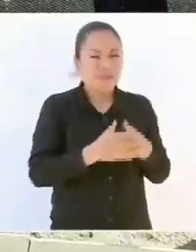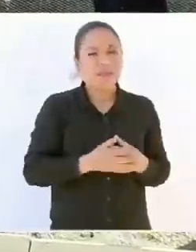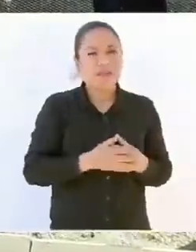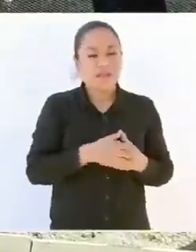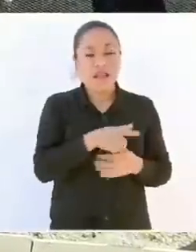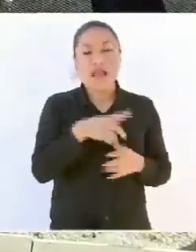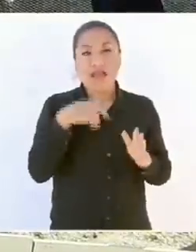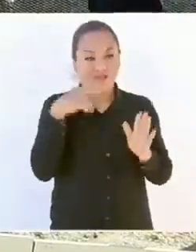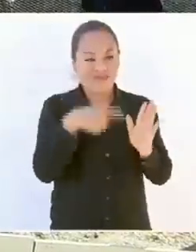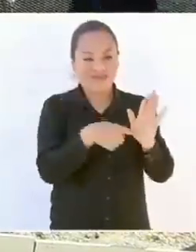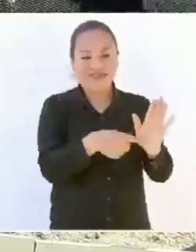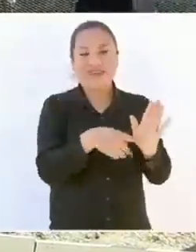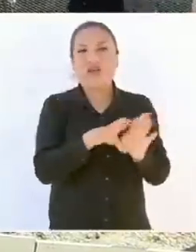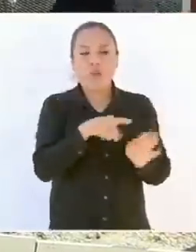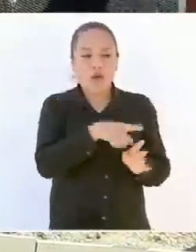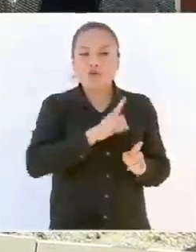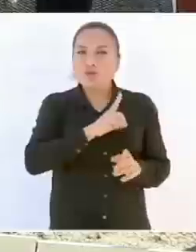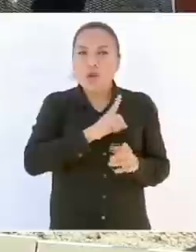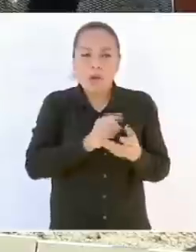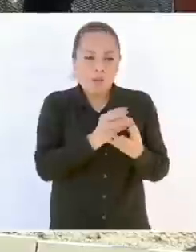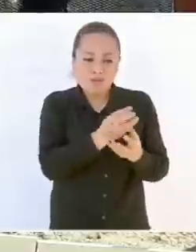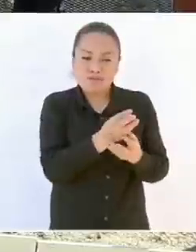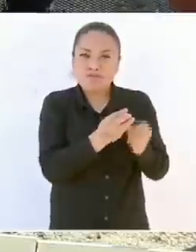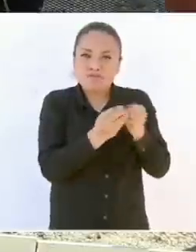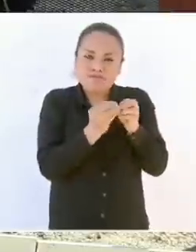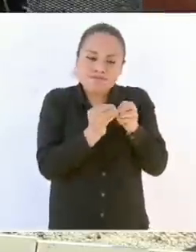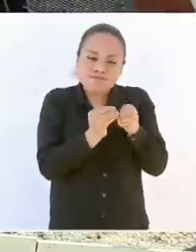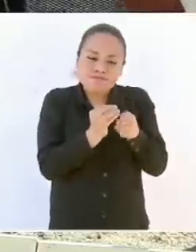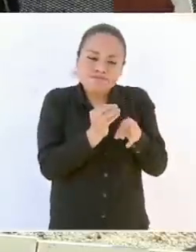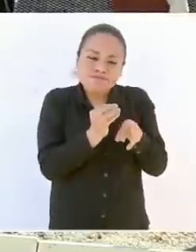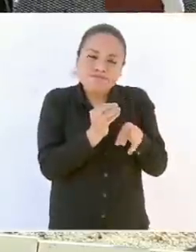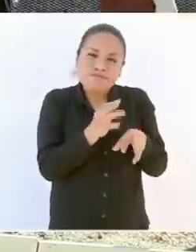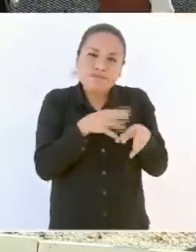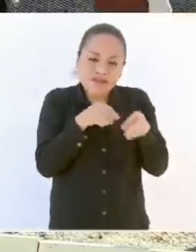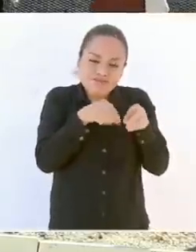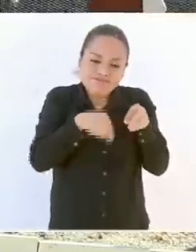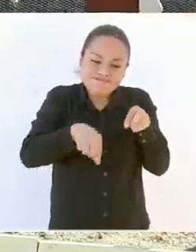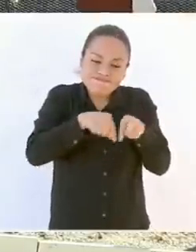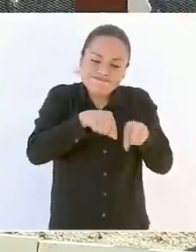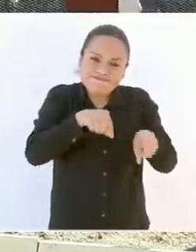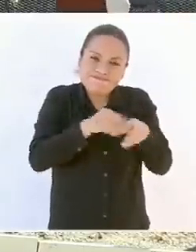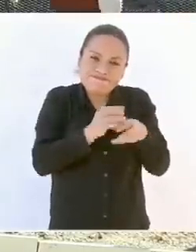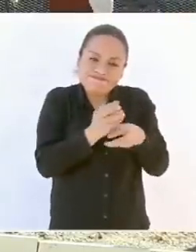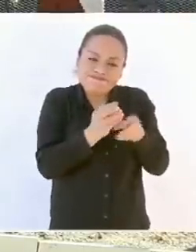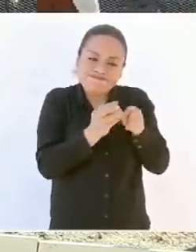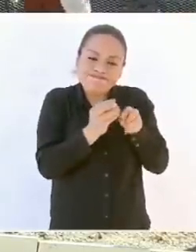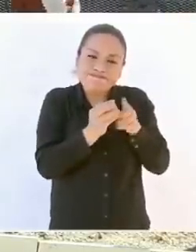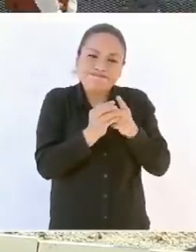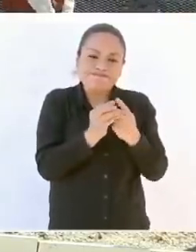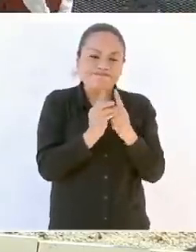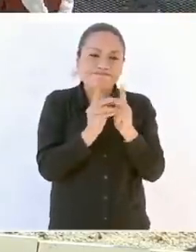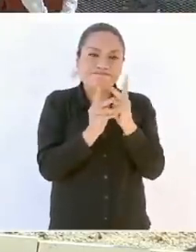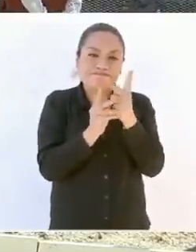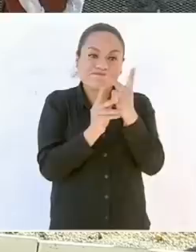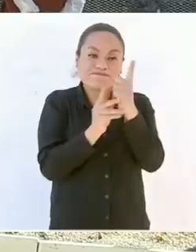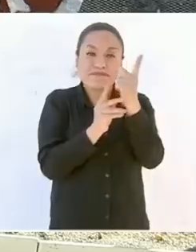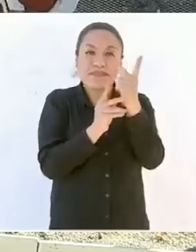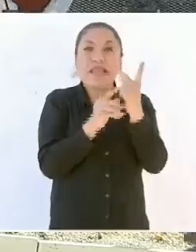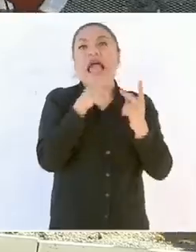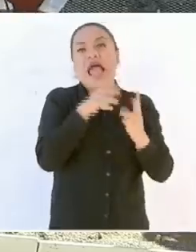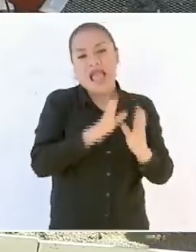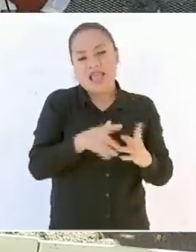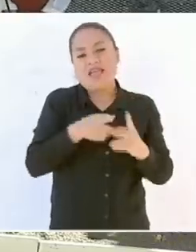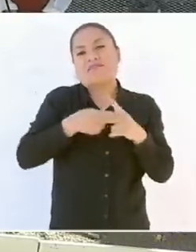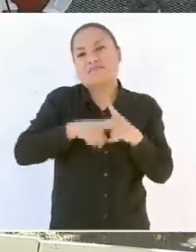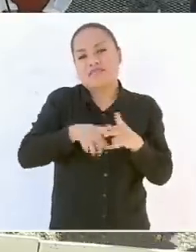Aquí es donde ya empieza a germinar Una vez que germine la semillita Ya nosotros hacemos el siguiente proceso Que es también